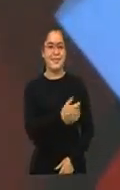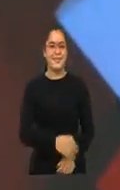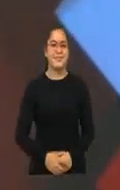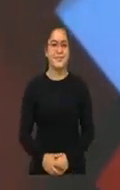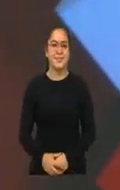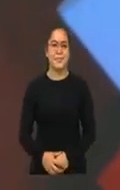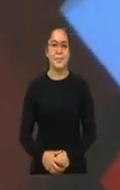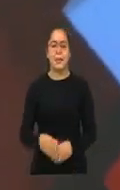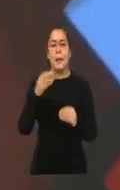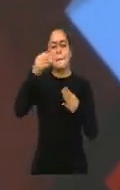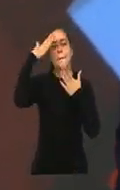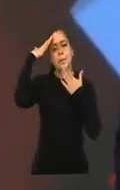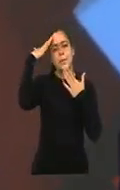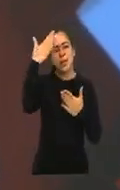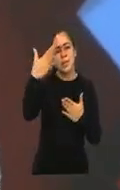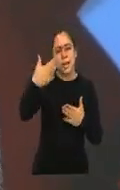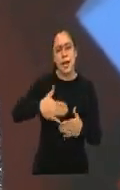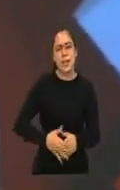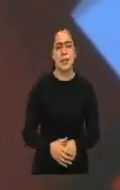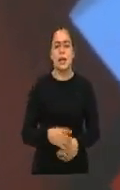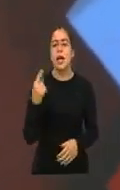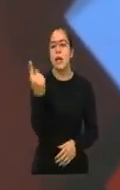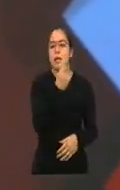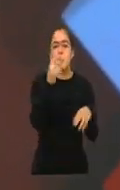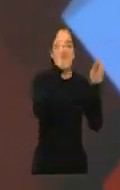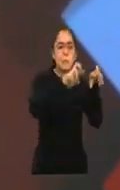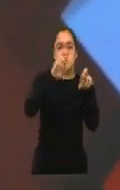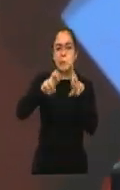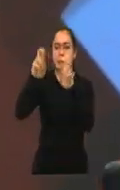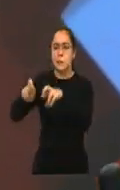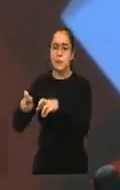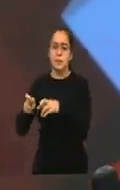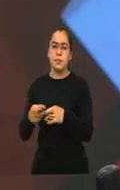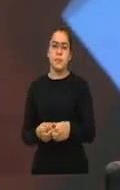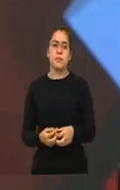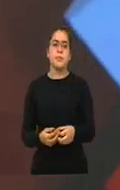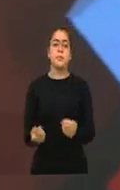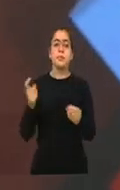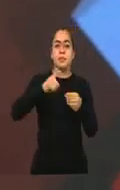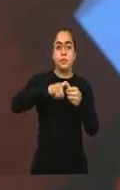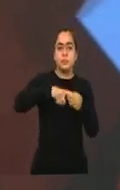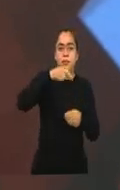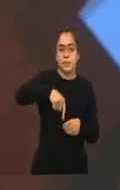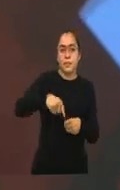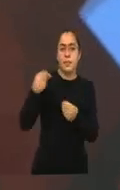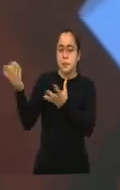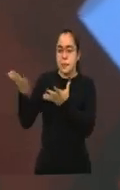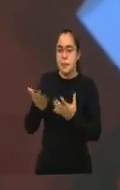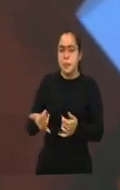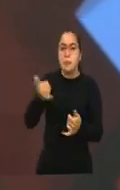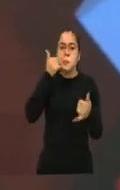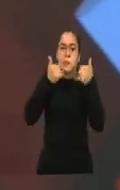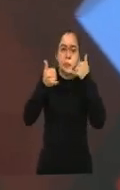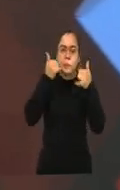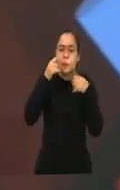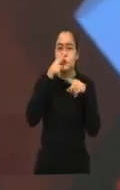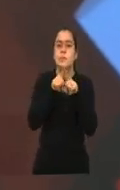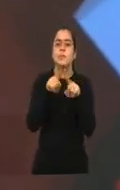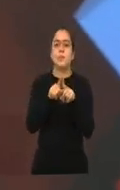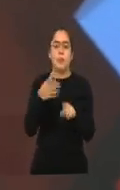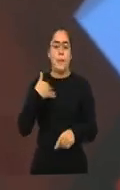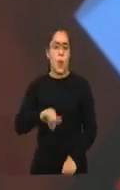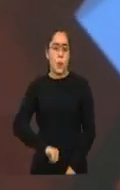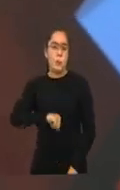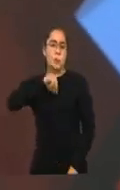Ricardo, gracias a todos los chicos que forman parte de las mesas para recibir las llamadas. Para mí es un honor formar parte un año